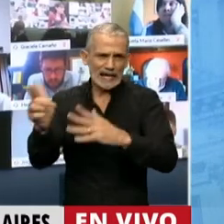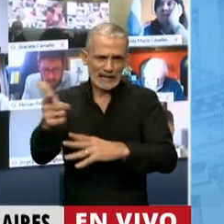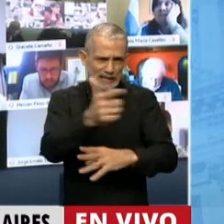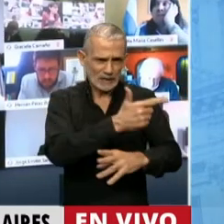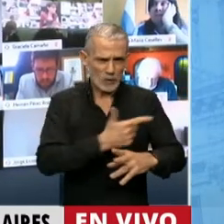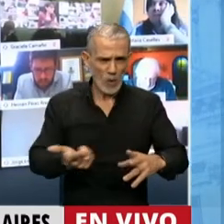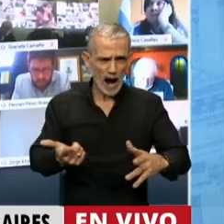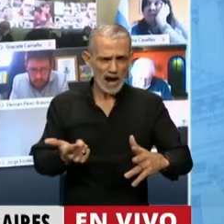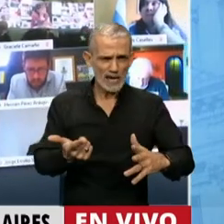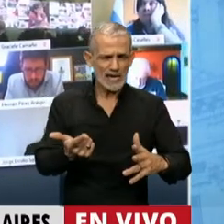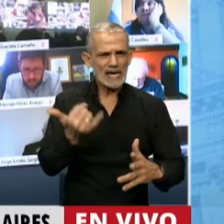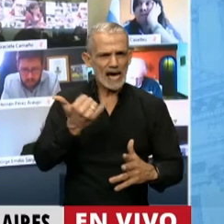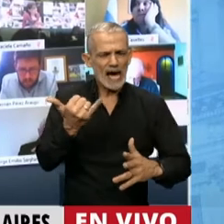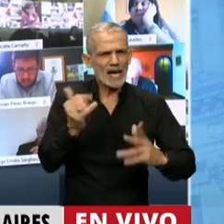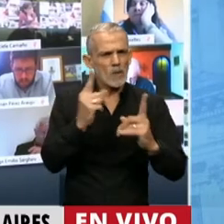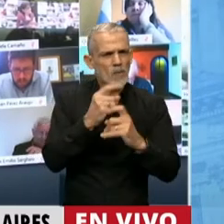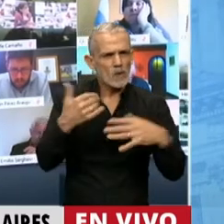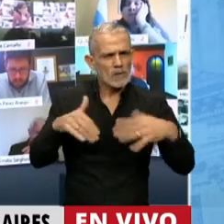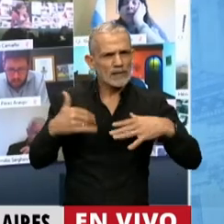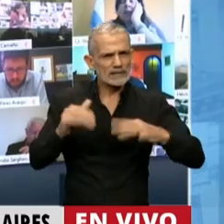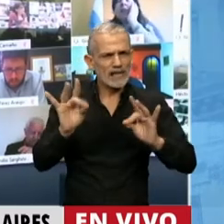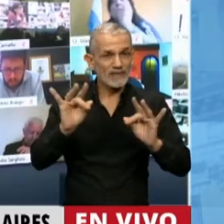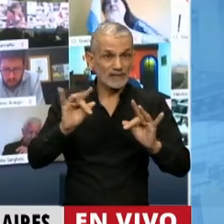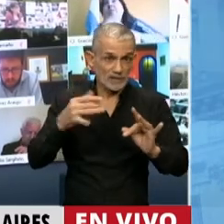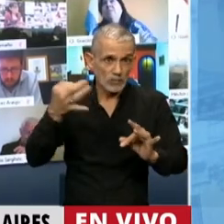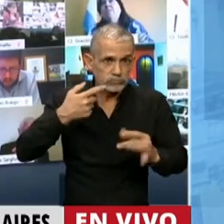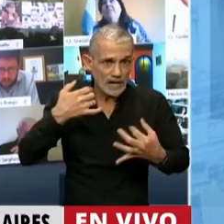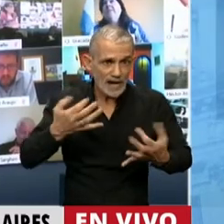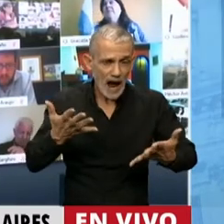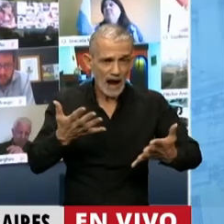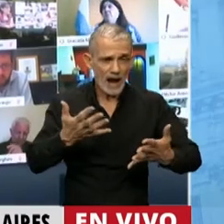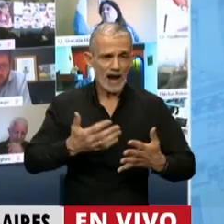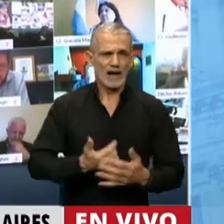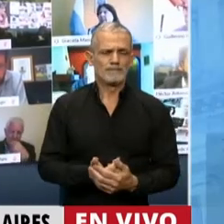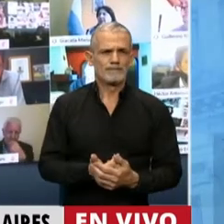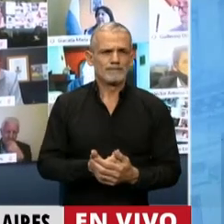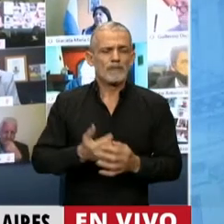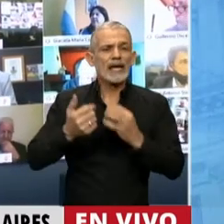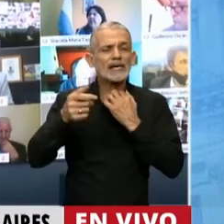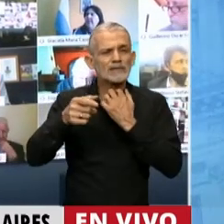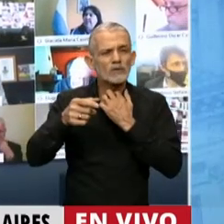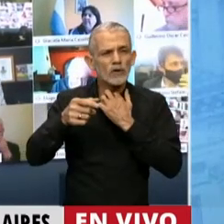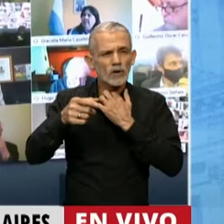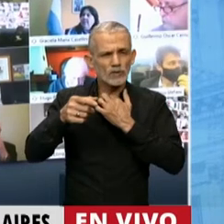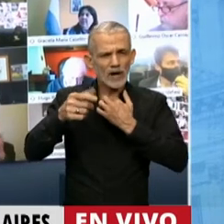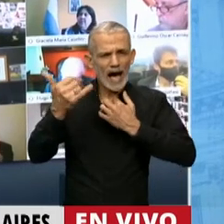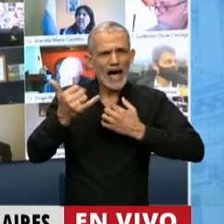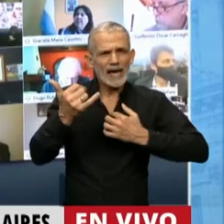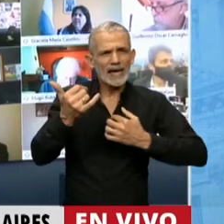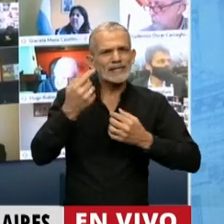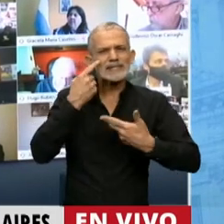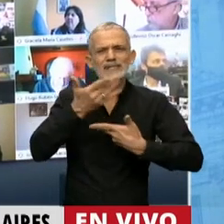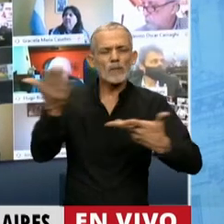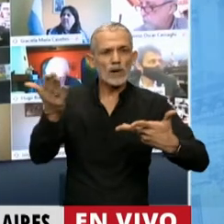aguda, real, y que se expresa en la